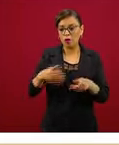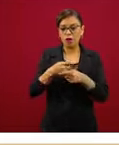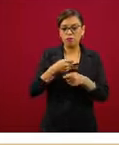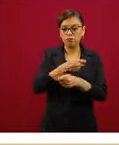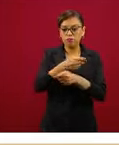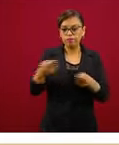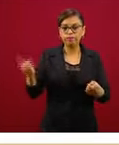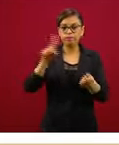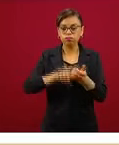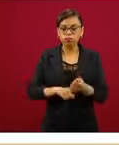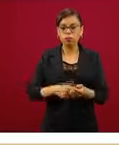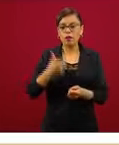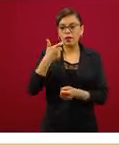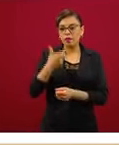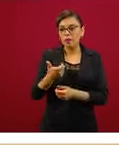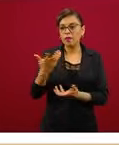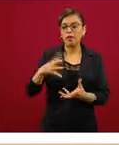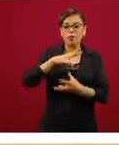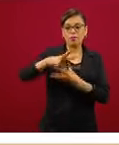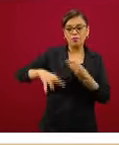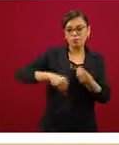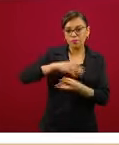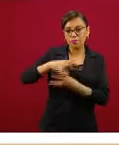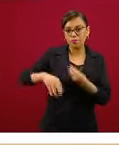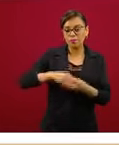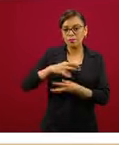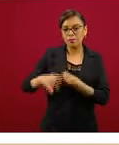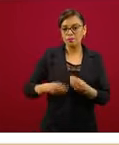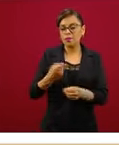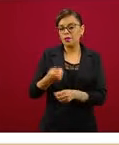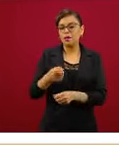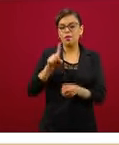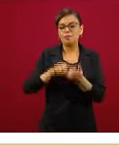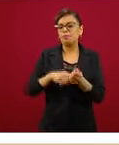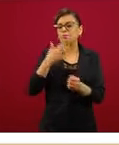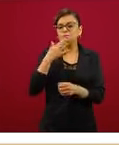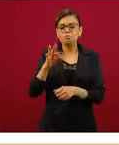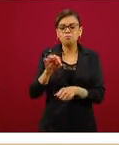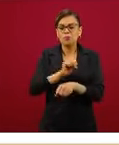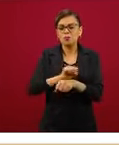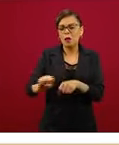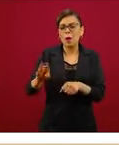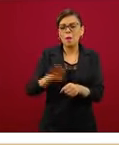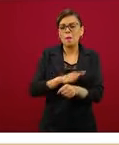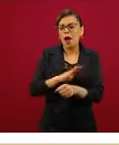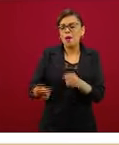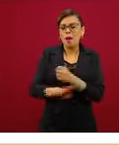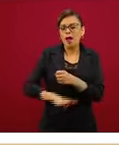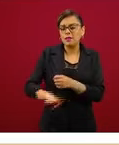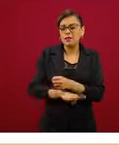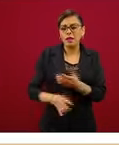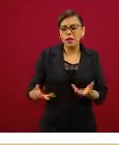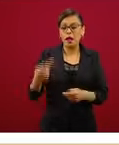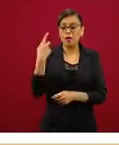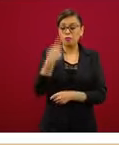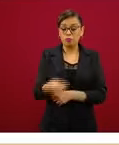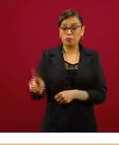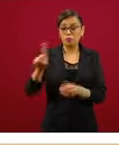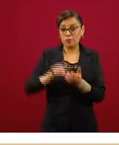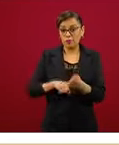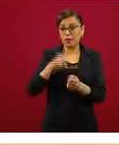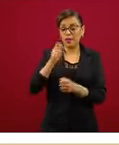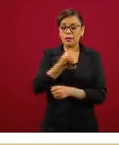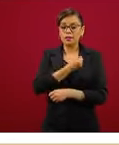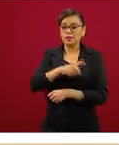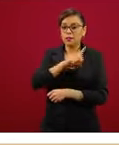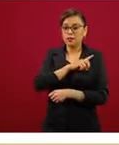infraestructura básica, el acceso a los servicios diversos, no solamente de salud, tiene grandes diferenciales